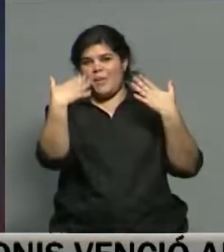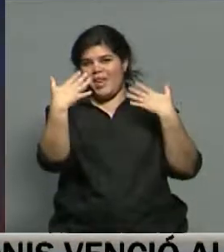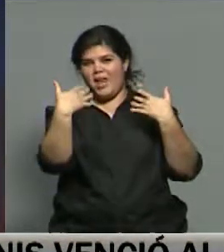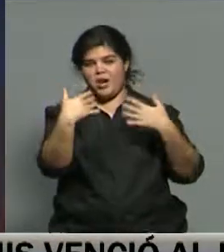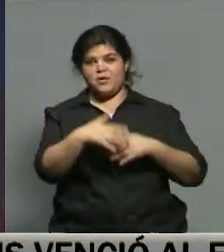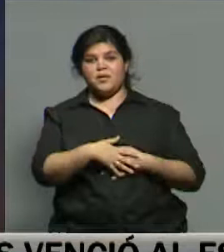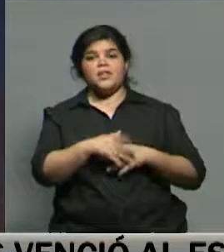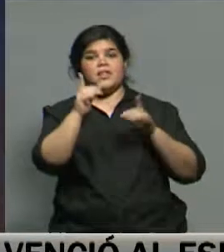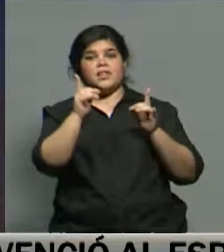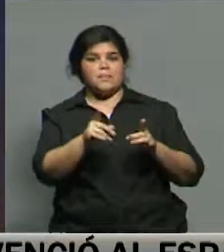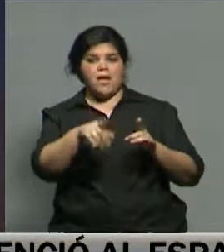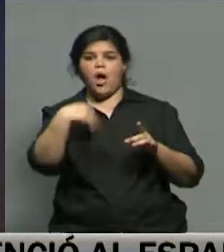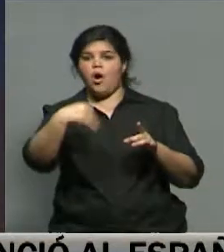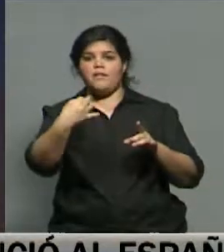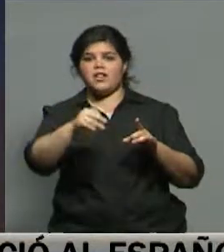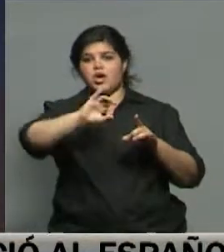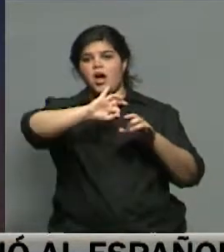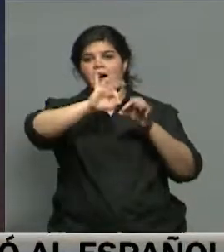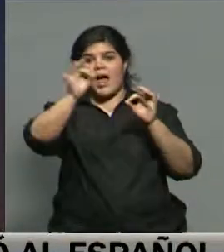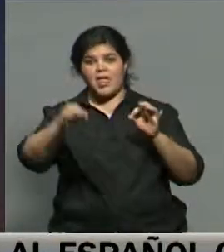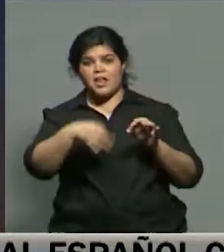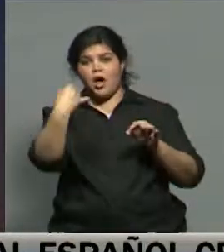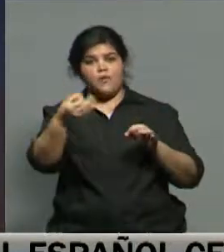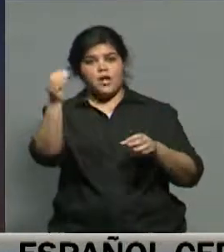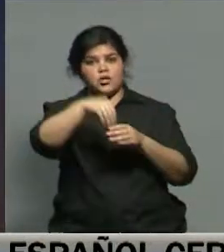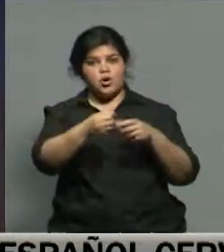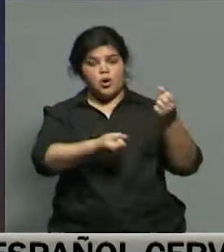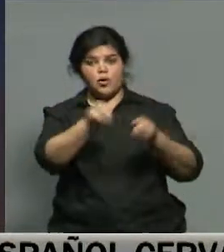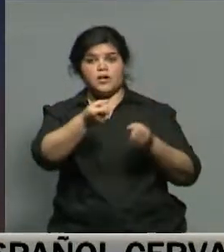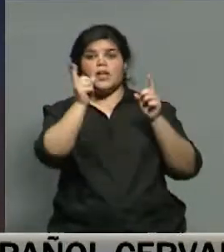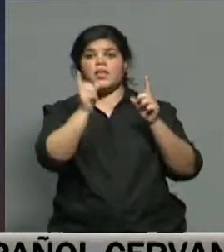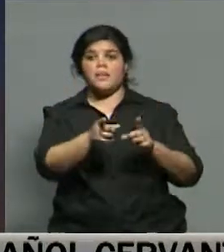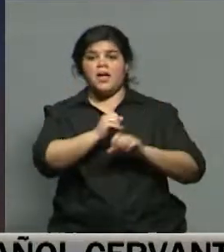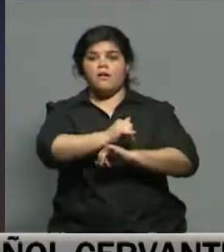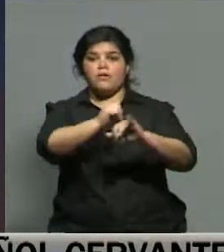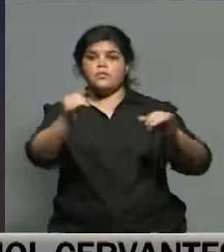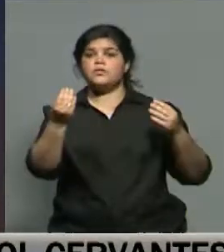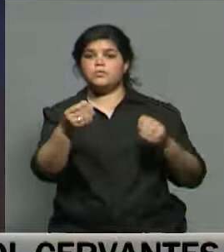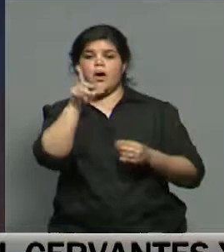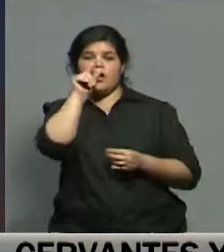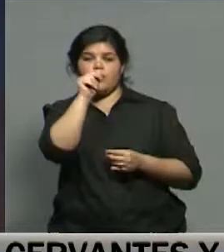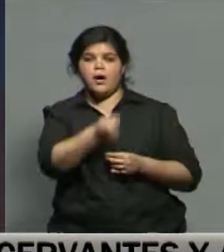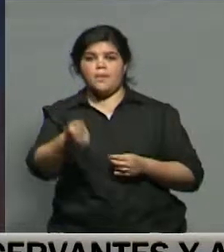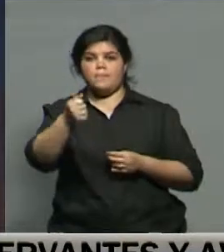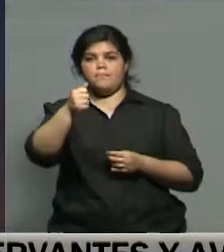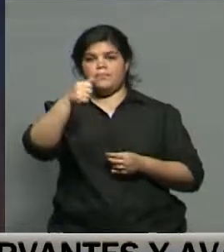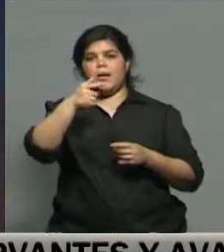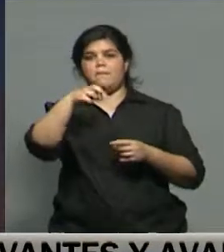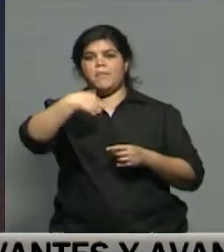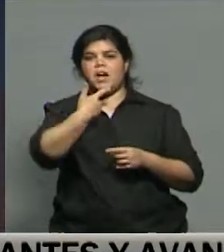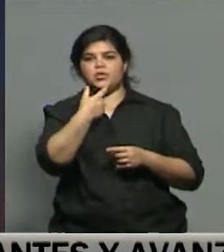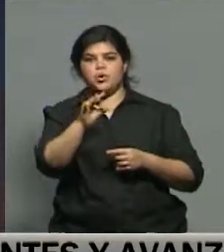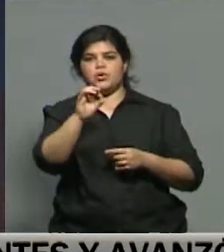igualmente la aportación de cadenas es obligatoria. Acuérdate que toda la información está en el Twitter arroba paso crmza